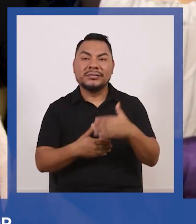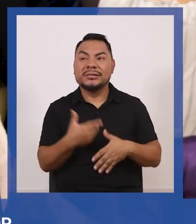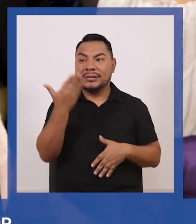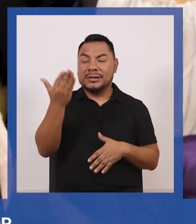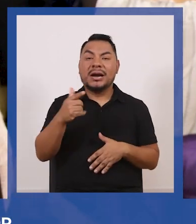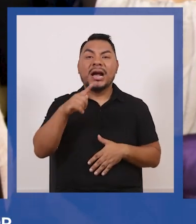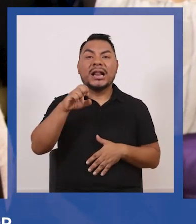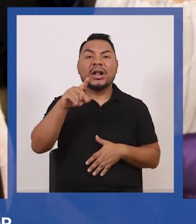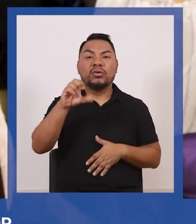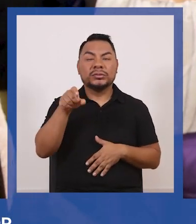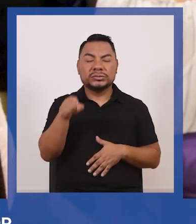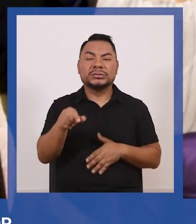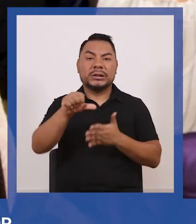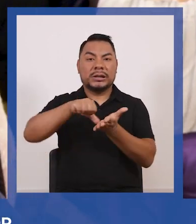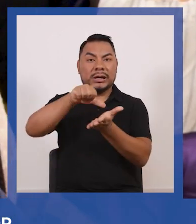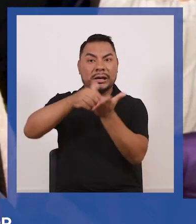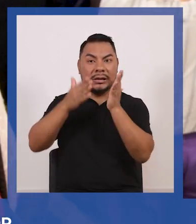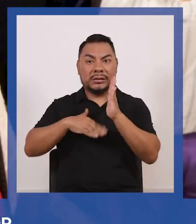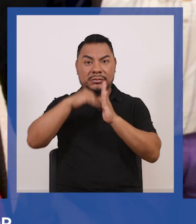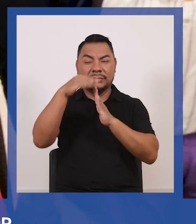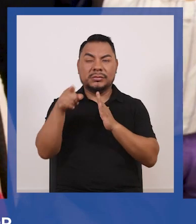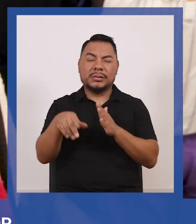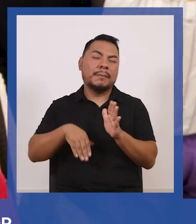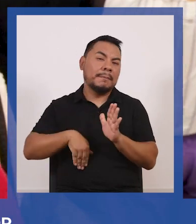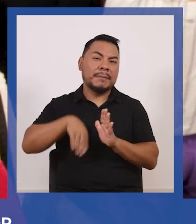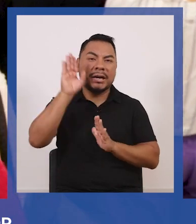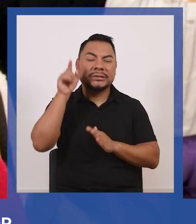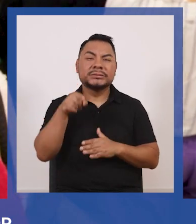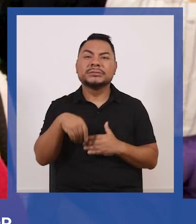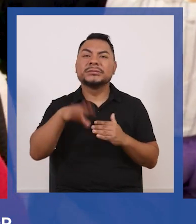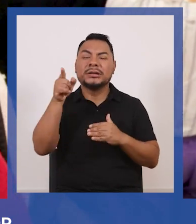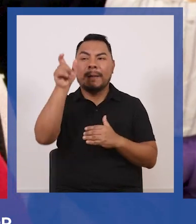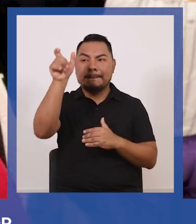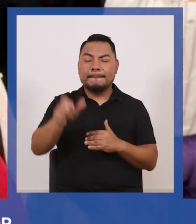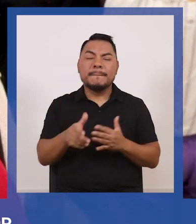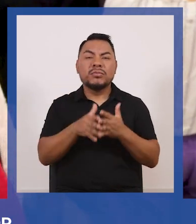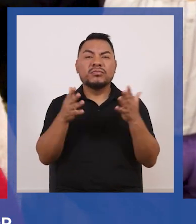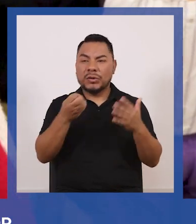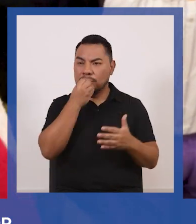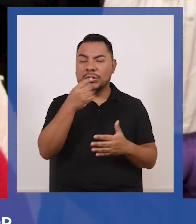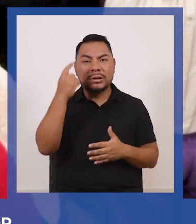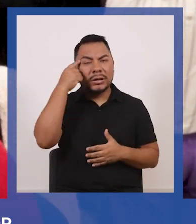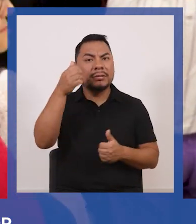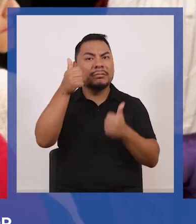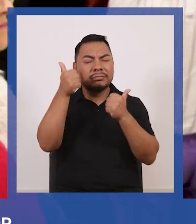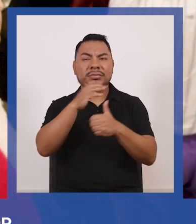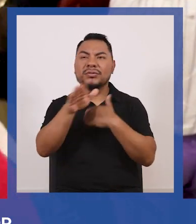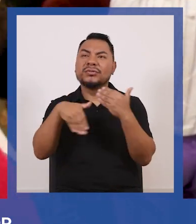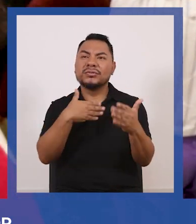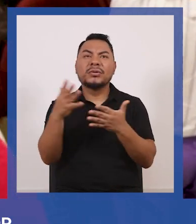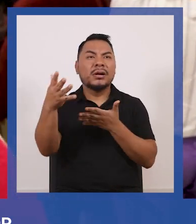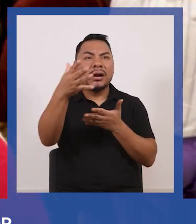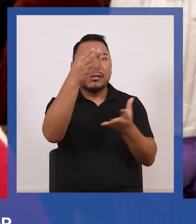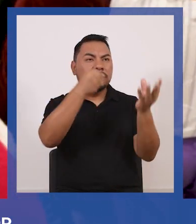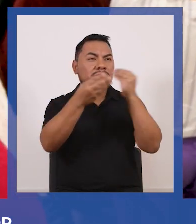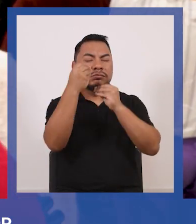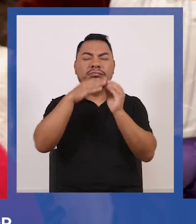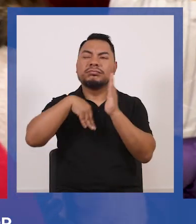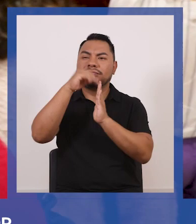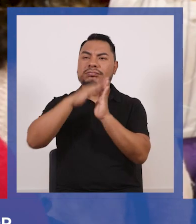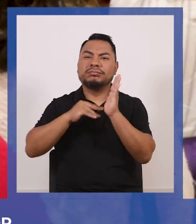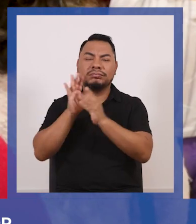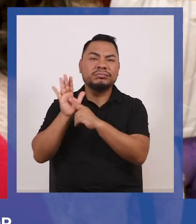a Galdos como uno de los artistas más como personalidad muy elocuente que abarca todo con un alma